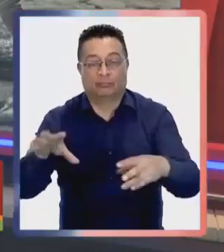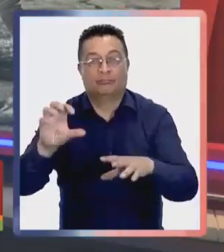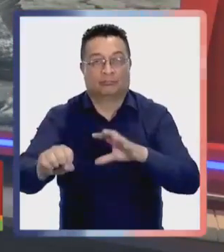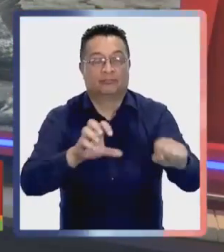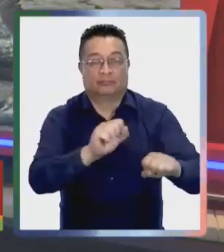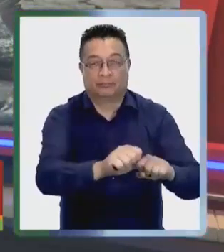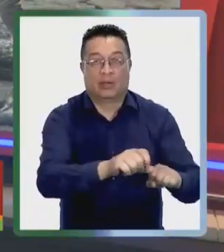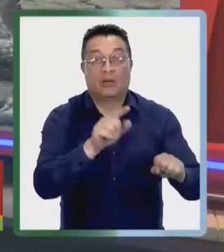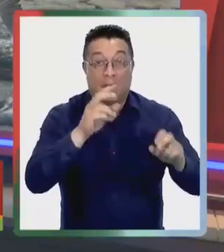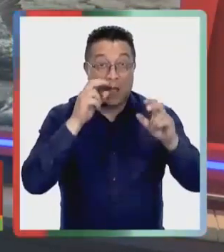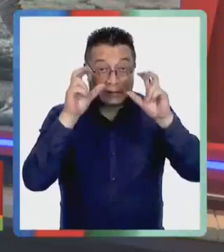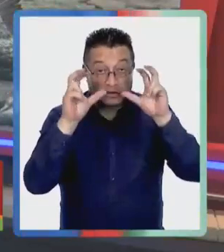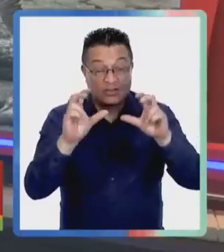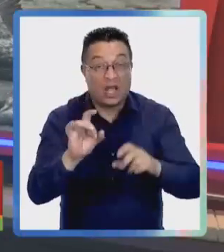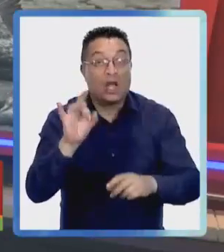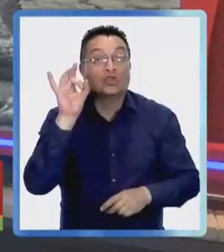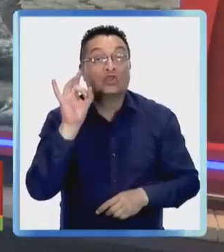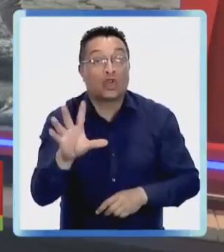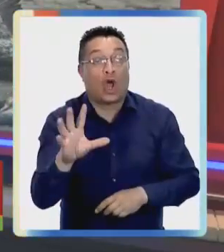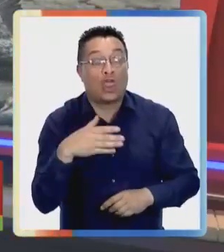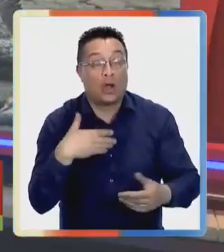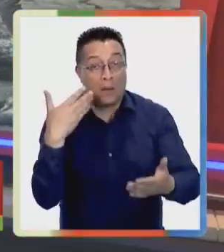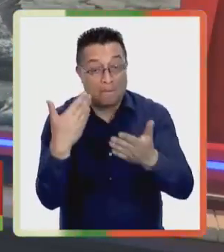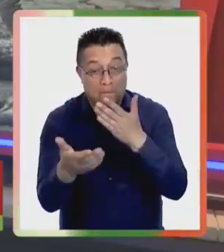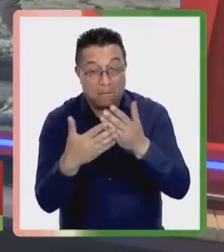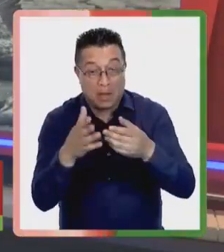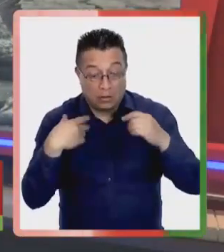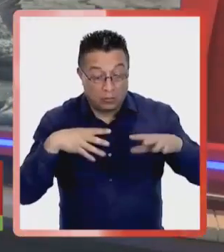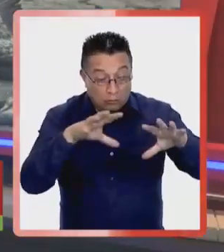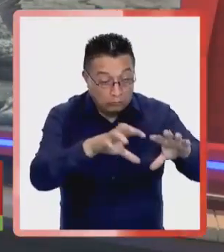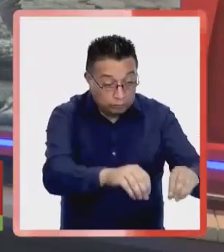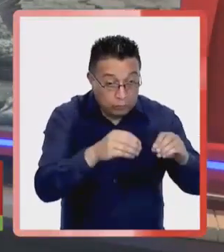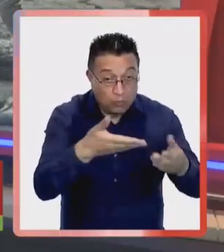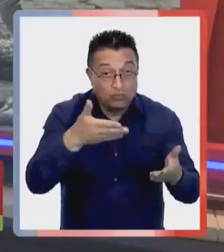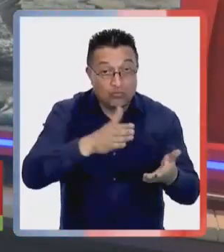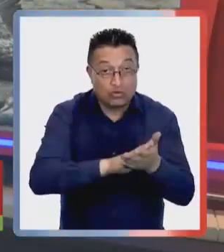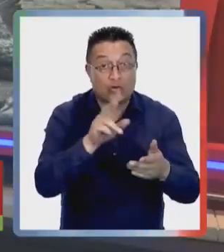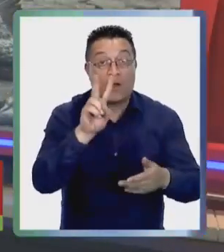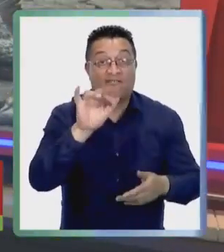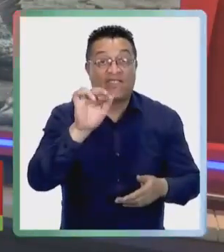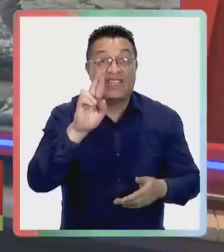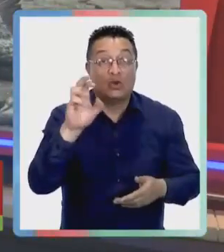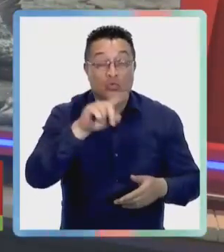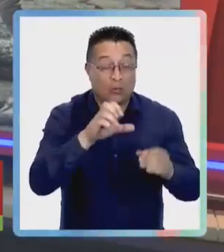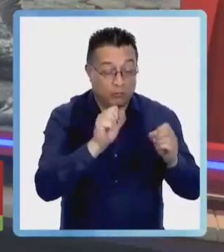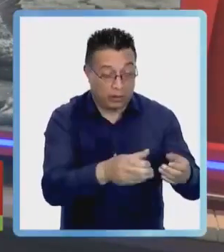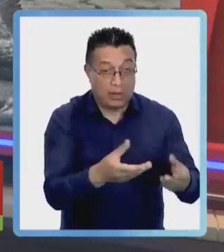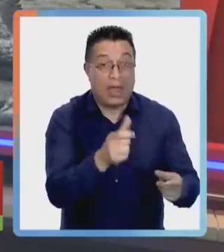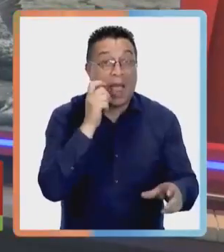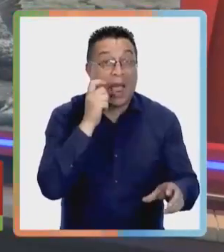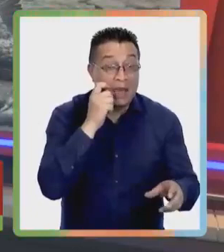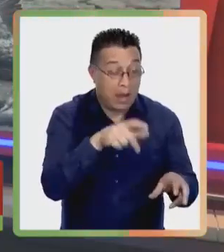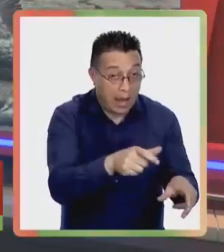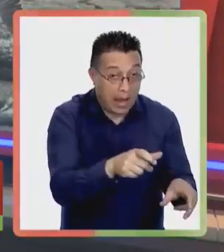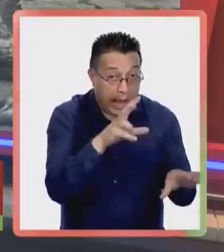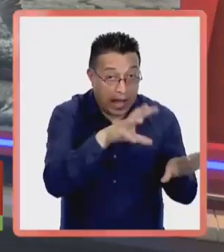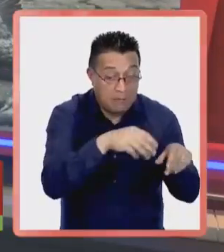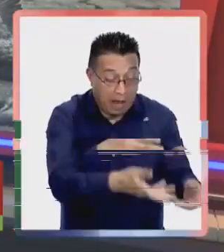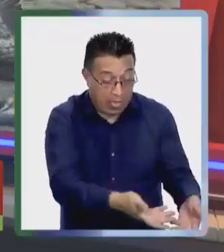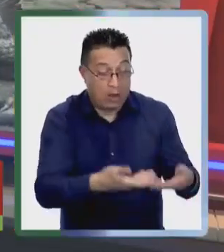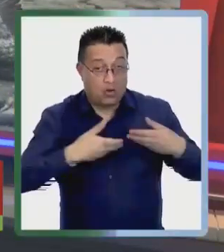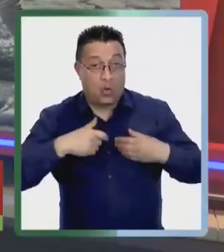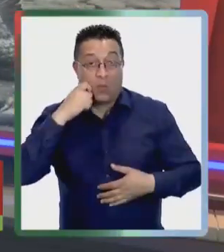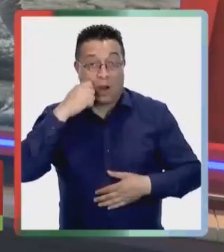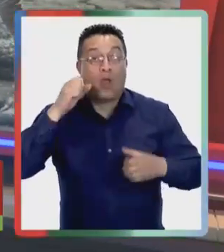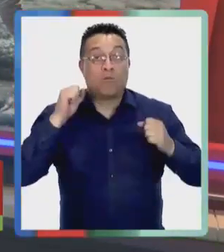migración. Mucha atención, solo a través de la manipulación de estas aves muertas, este virus puede pasar del animal a los